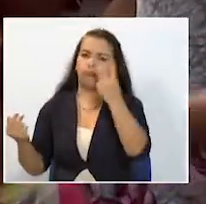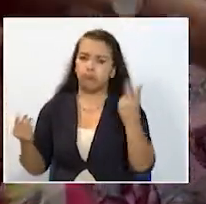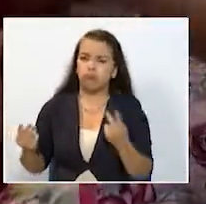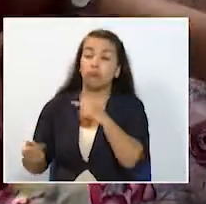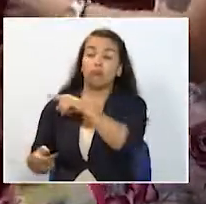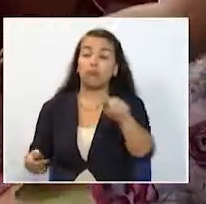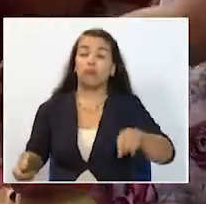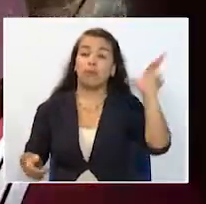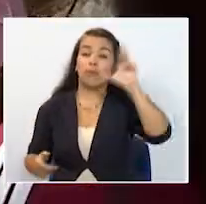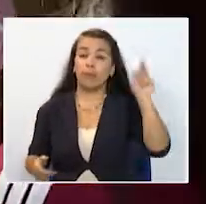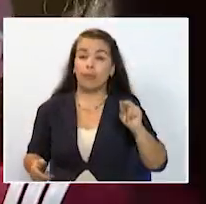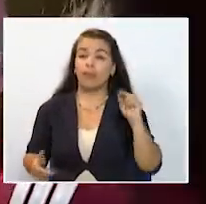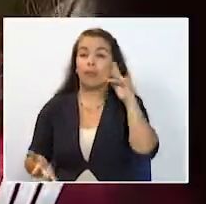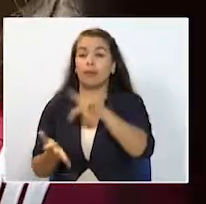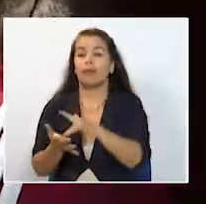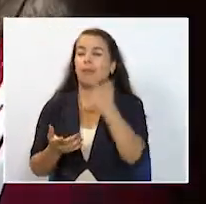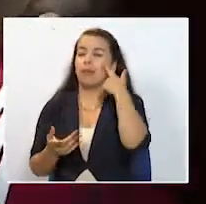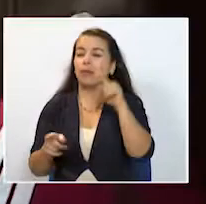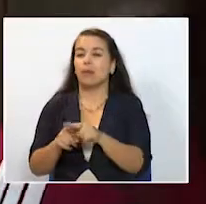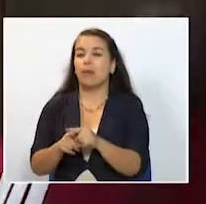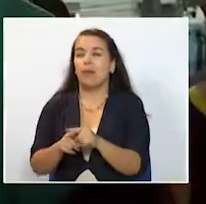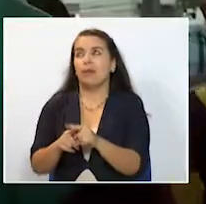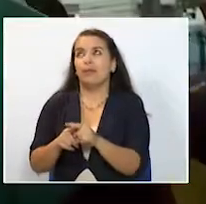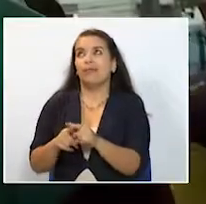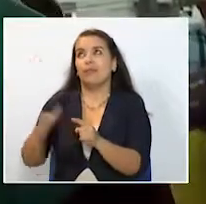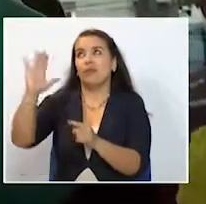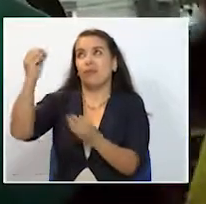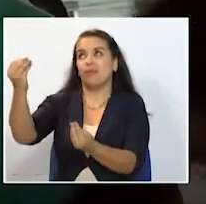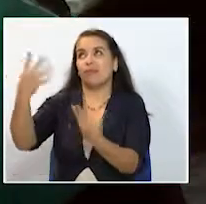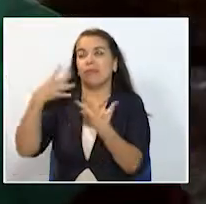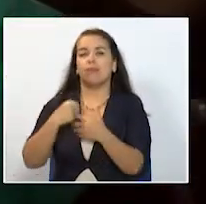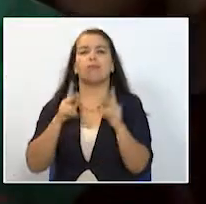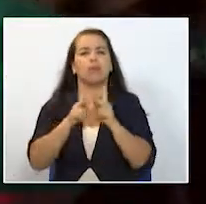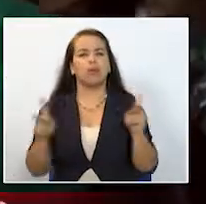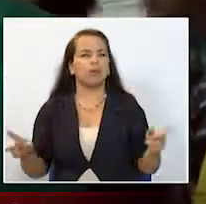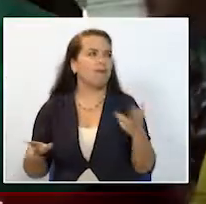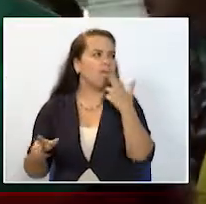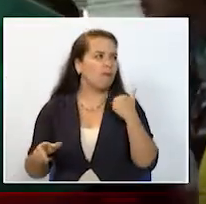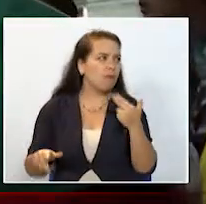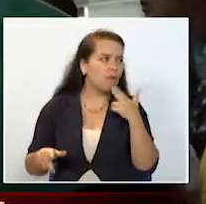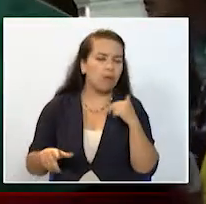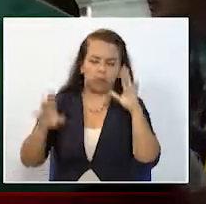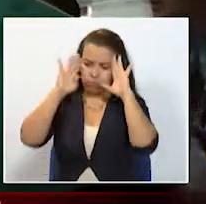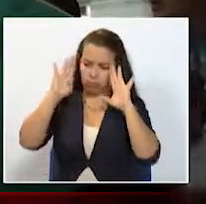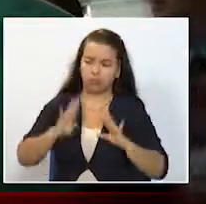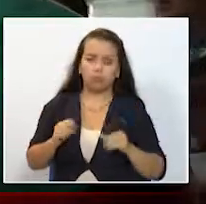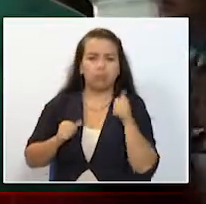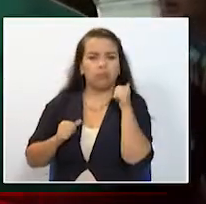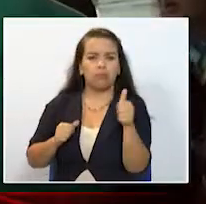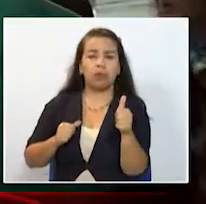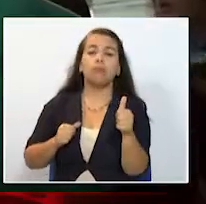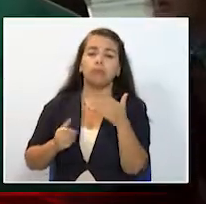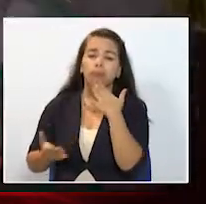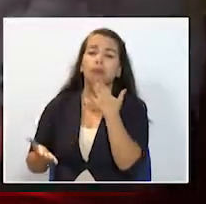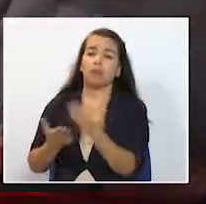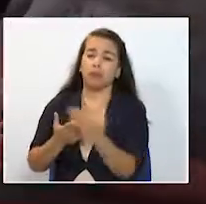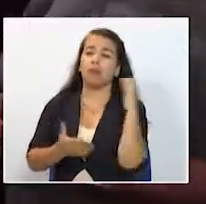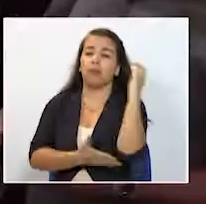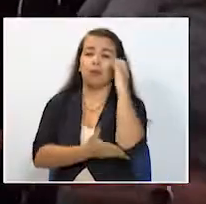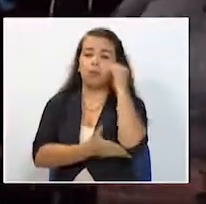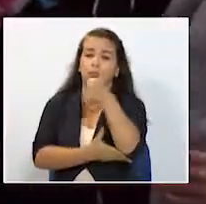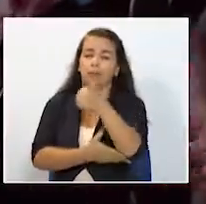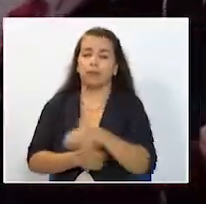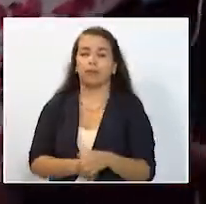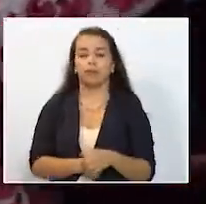extranjeros como un regalo divino la gente es muy amable me han recibido muy bien y tengo que darle gracias a Colombia la